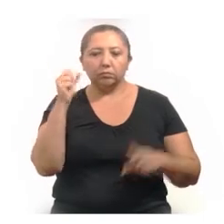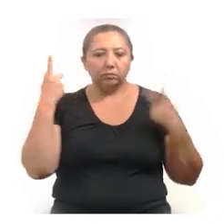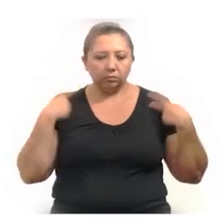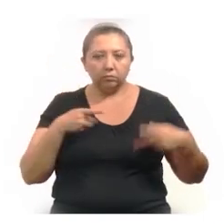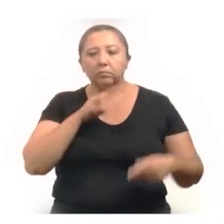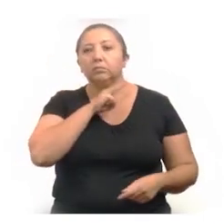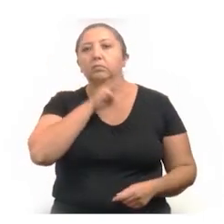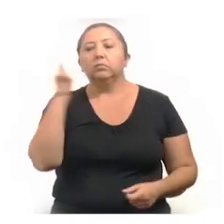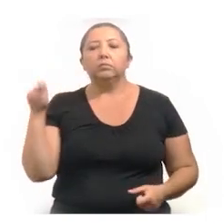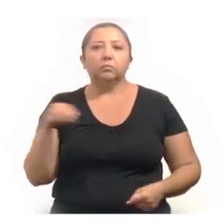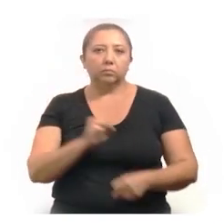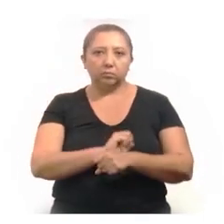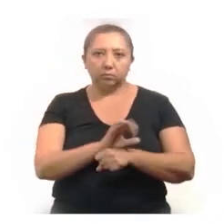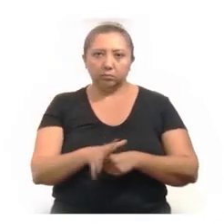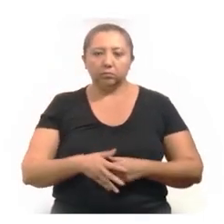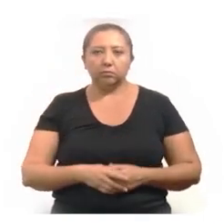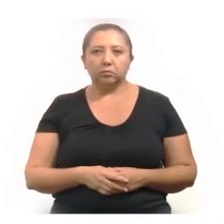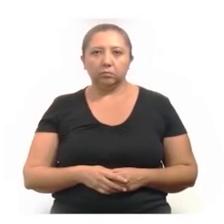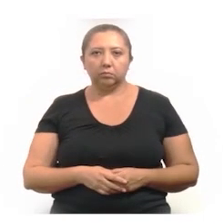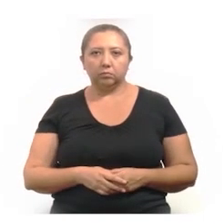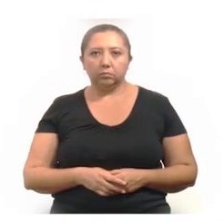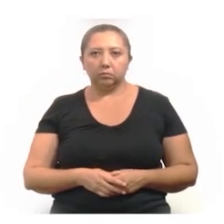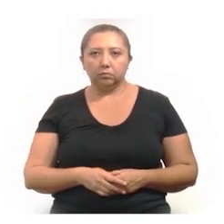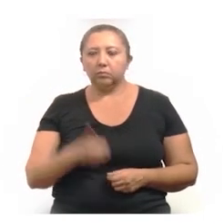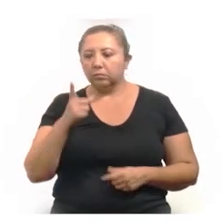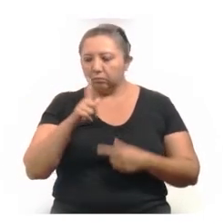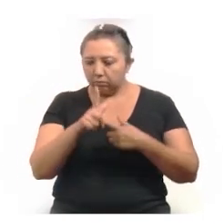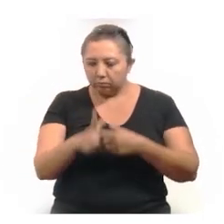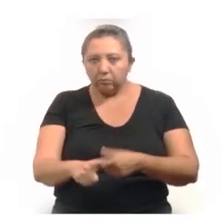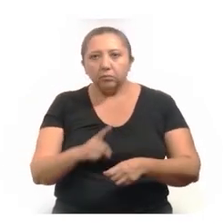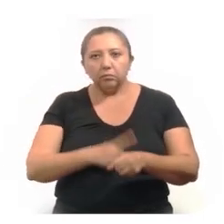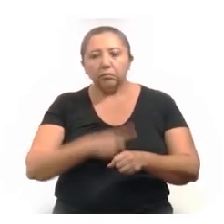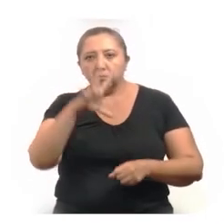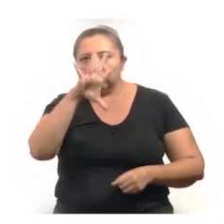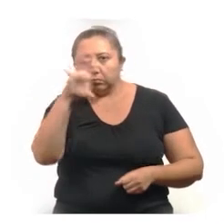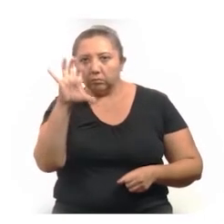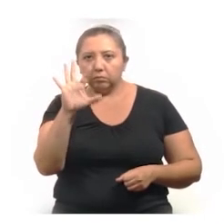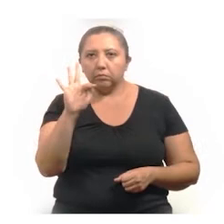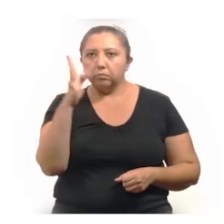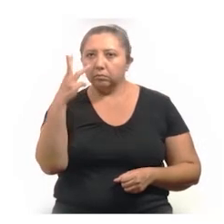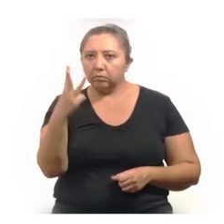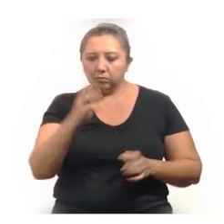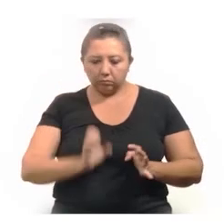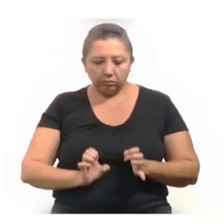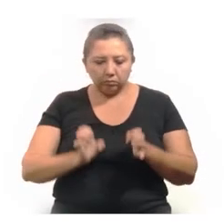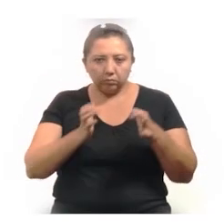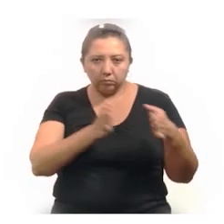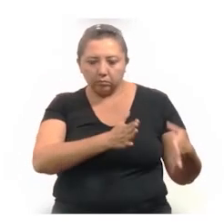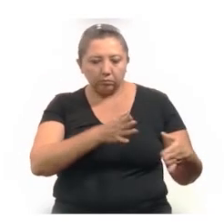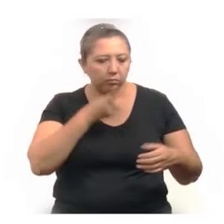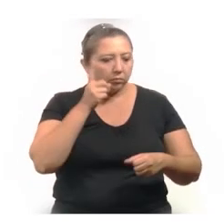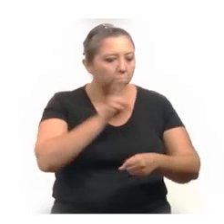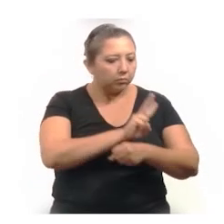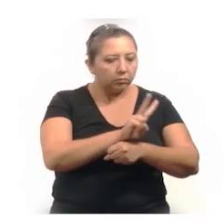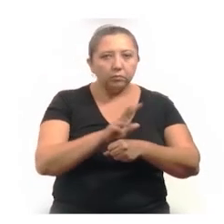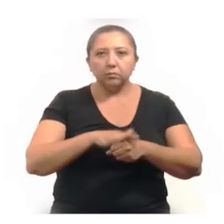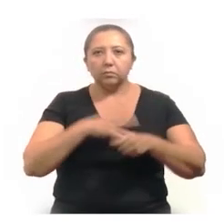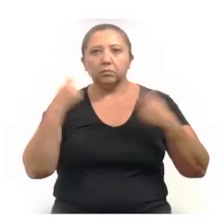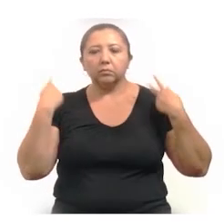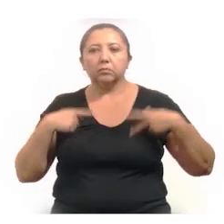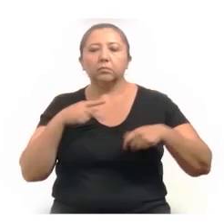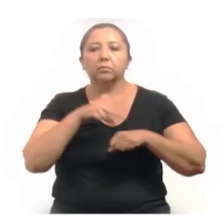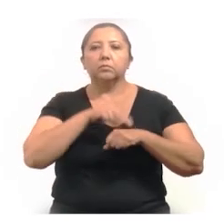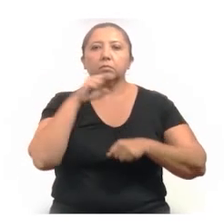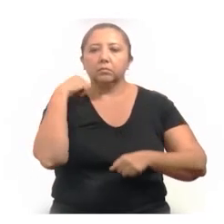personas fallecidas a causa del coronavirus. De los casos activos, 543 están estables, aislados y monitoreados